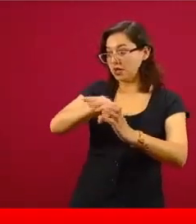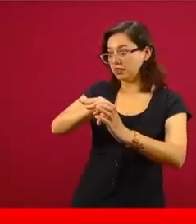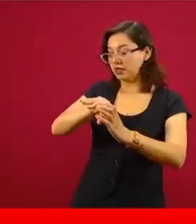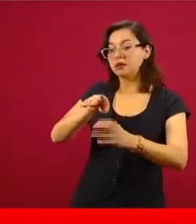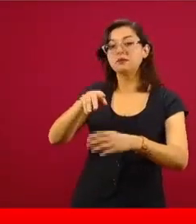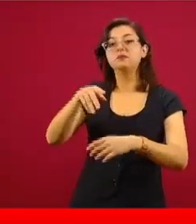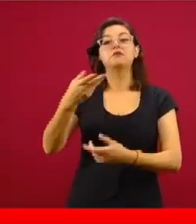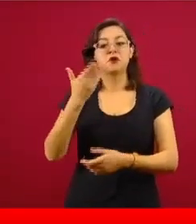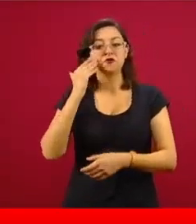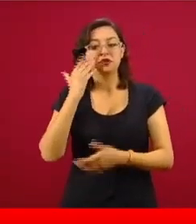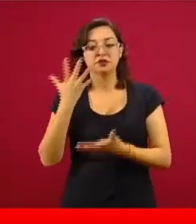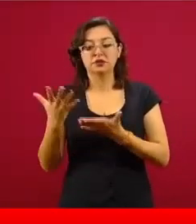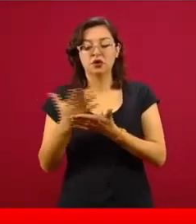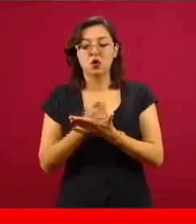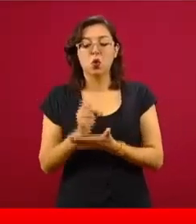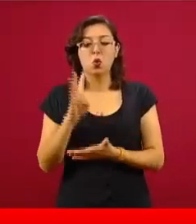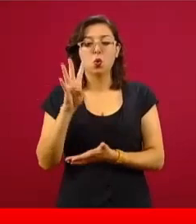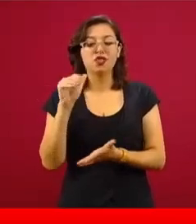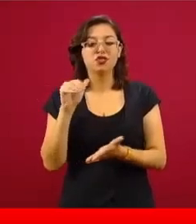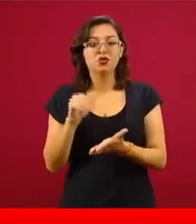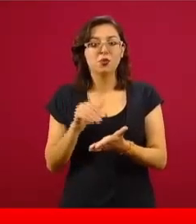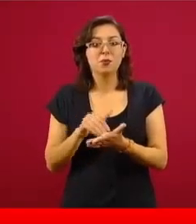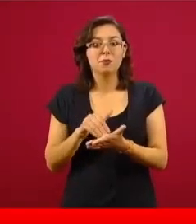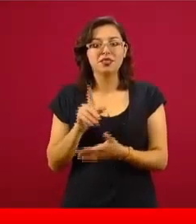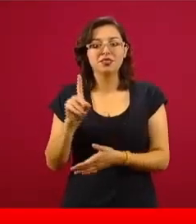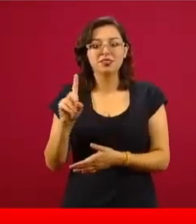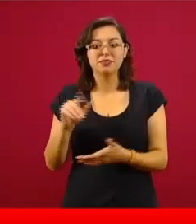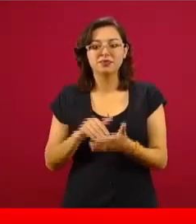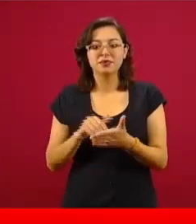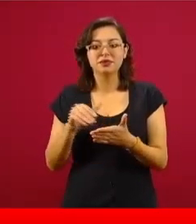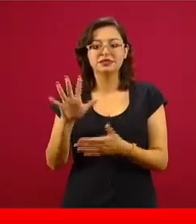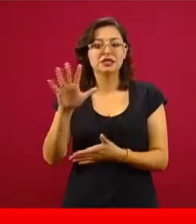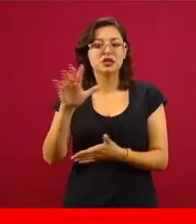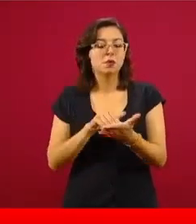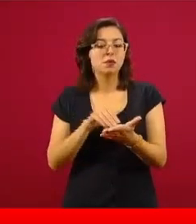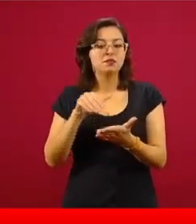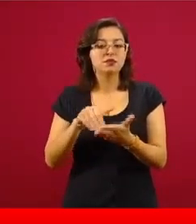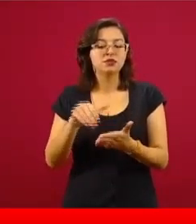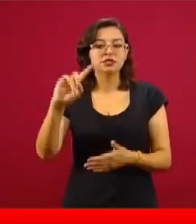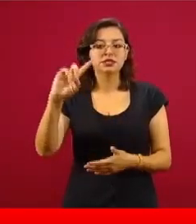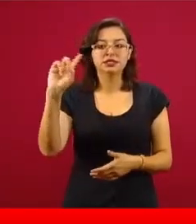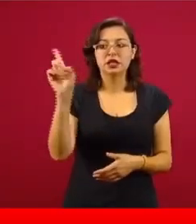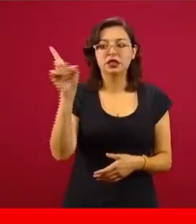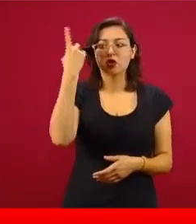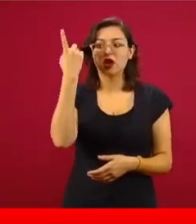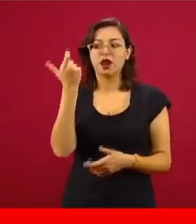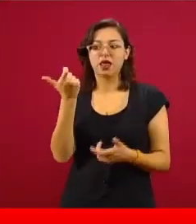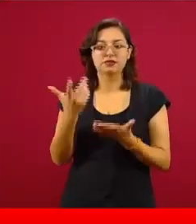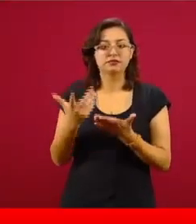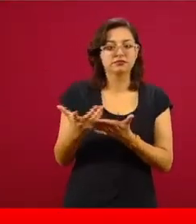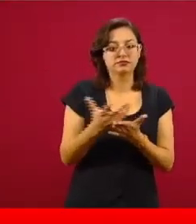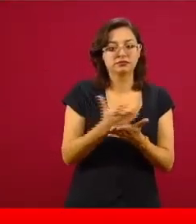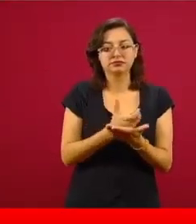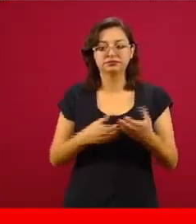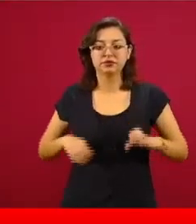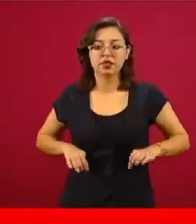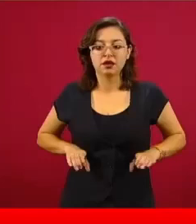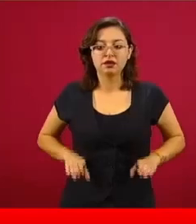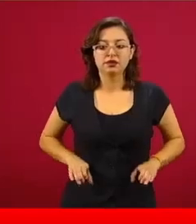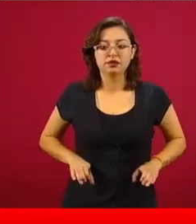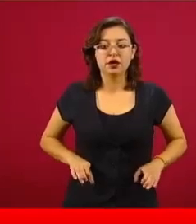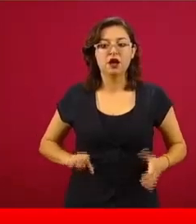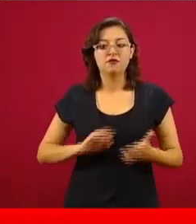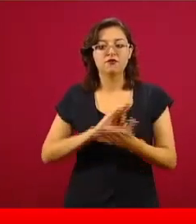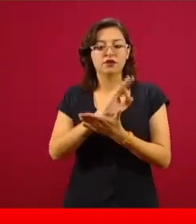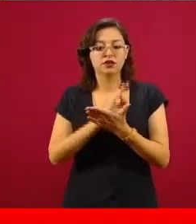cuatro mil 902 millones de dólares de ganancias, cinco mil millones de dólares para hacerlo cerrado. Facturaron 18